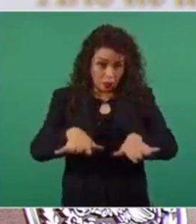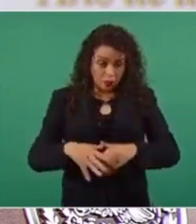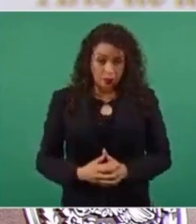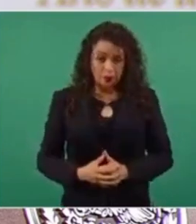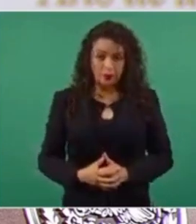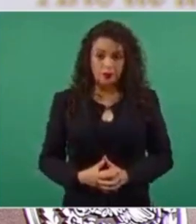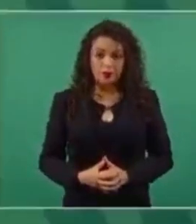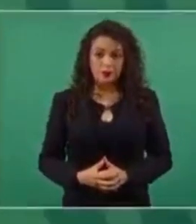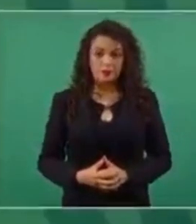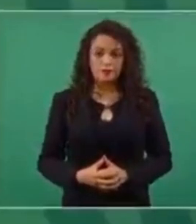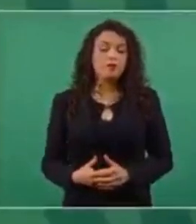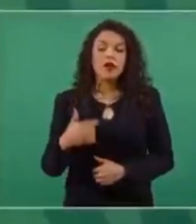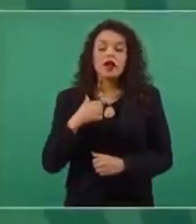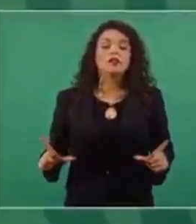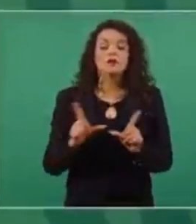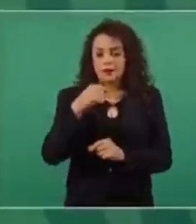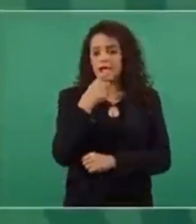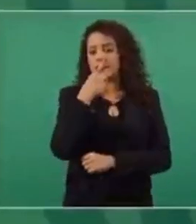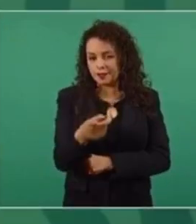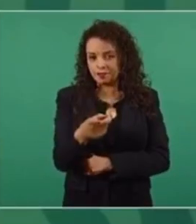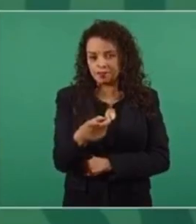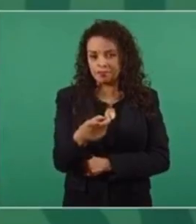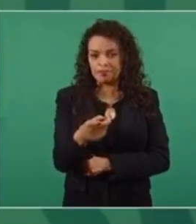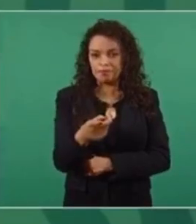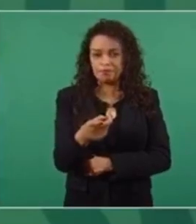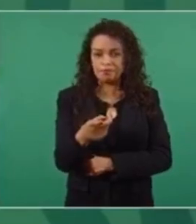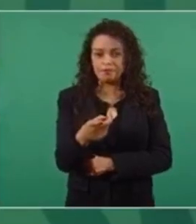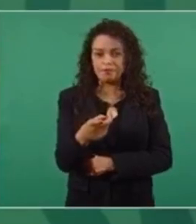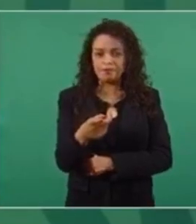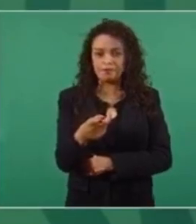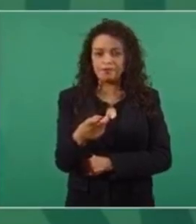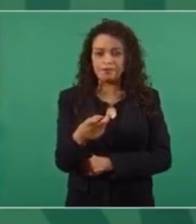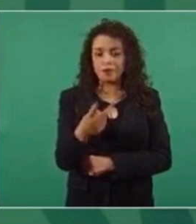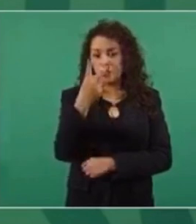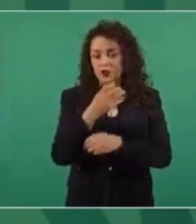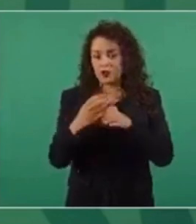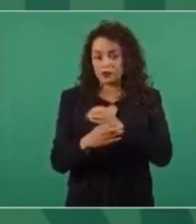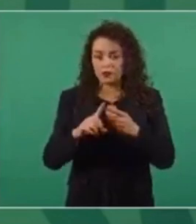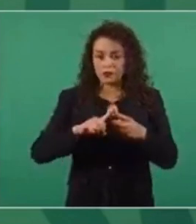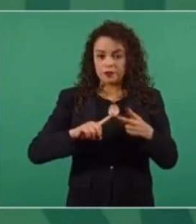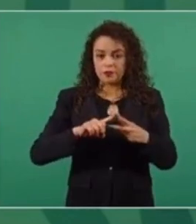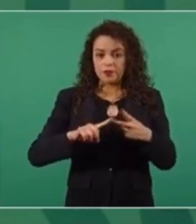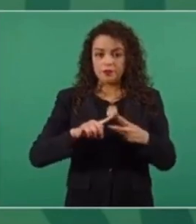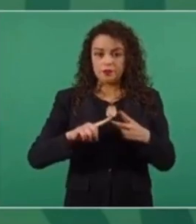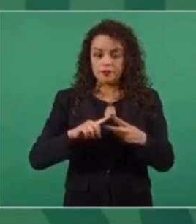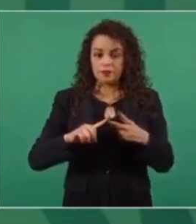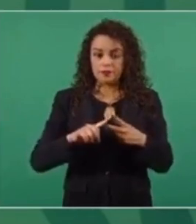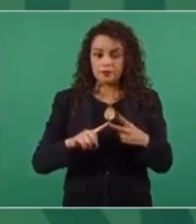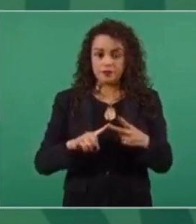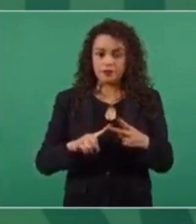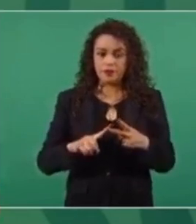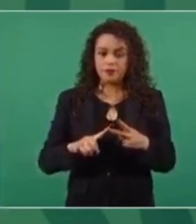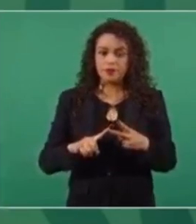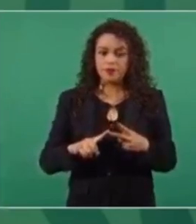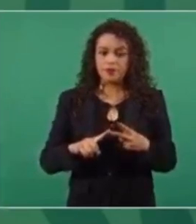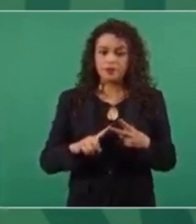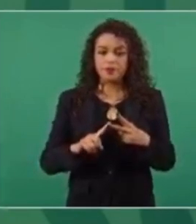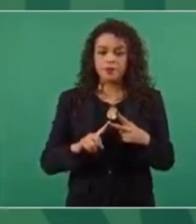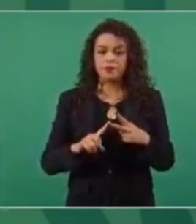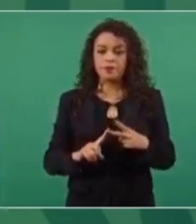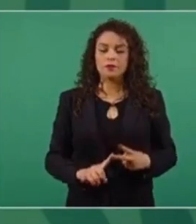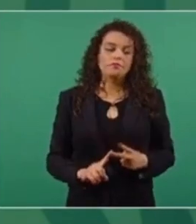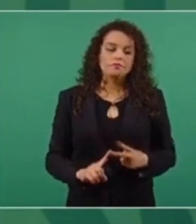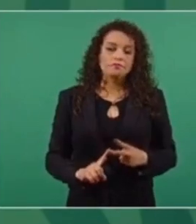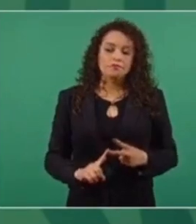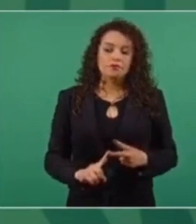general yo puedo decirles que son dos vertientes, aun cuando se trate del mismo